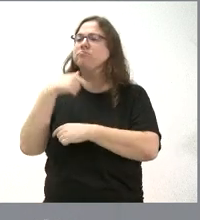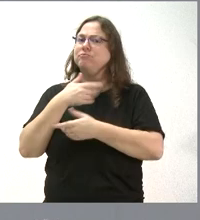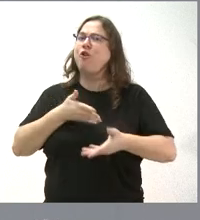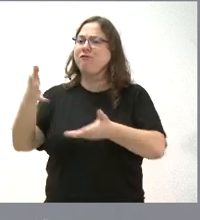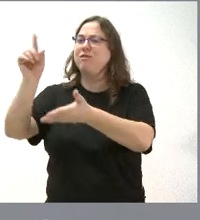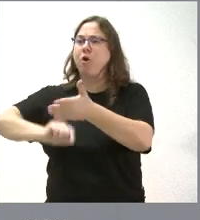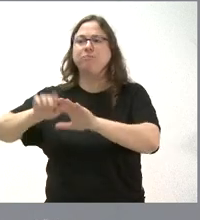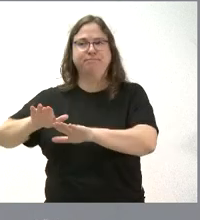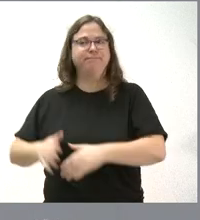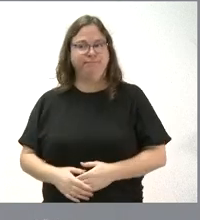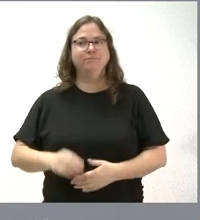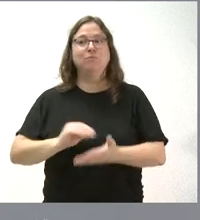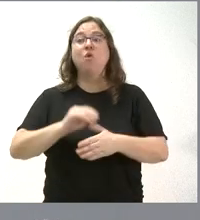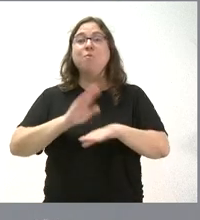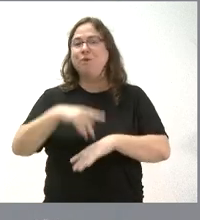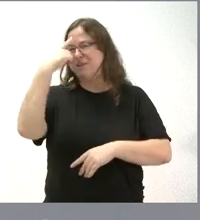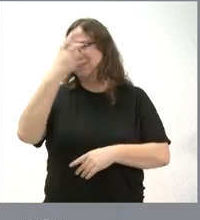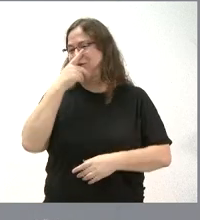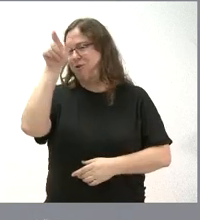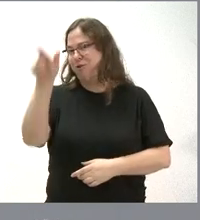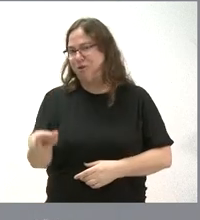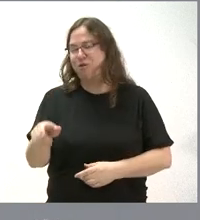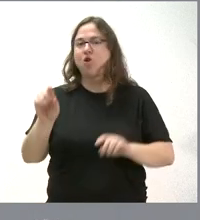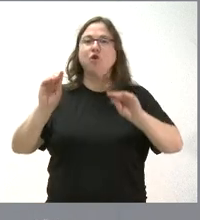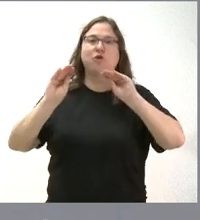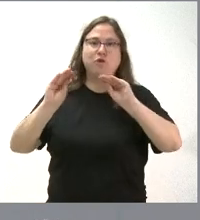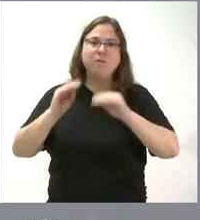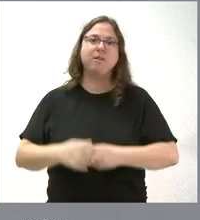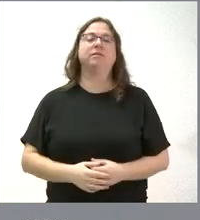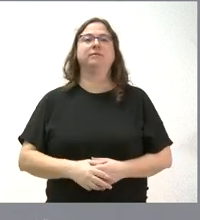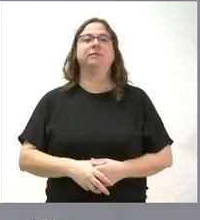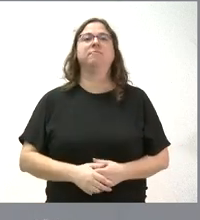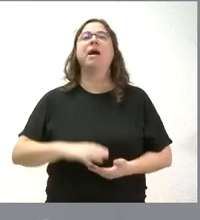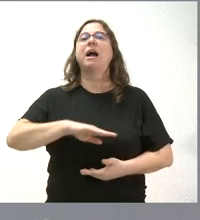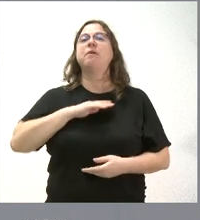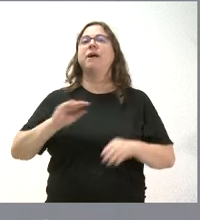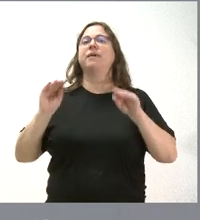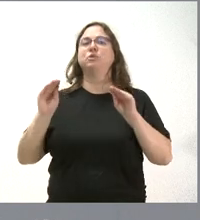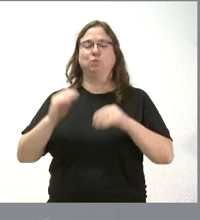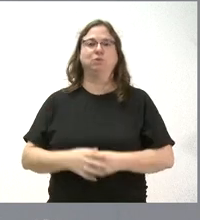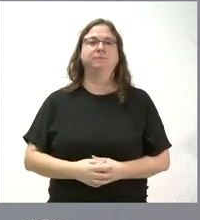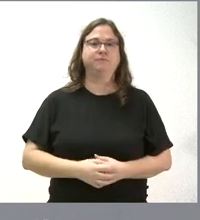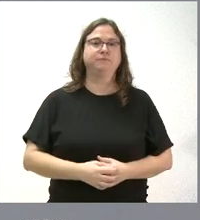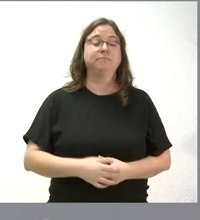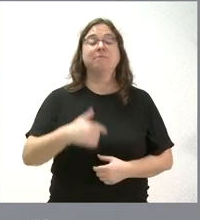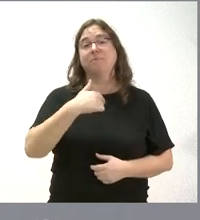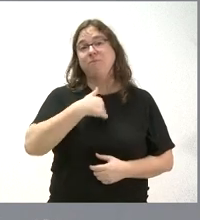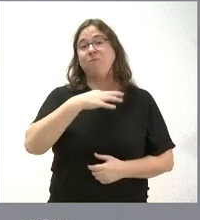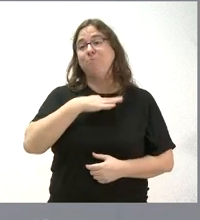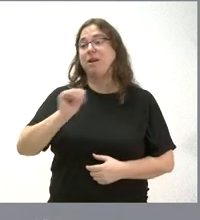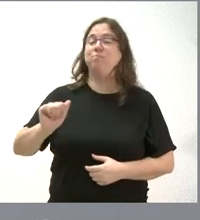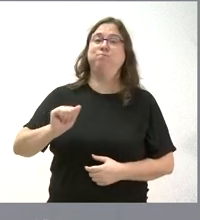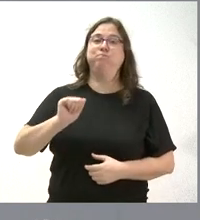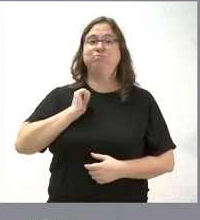ofrecerles ese puesto de trabajo porque conocen su cualificación, su formación y les conocen también su capacidad de hacer cosas. Por tanto, nos parece muy oportuno